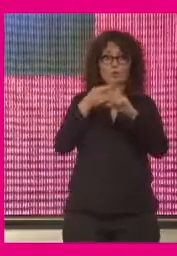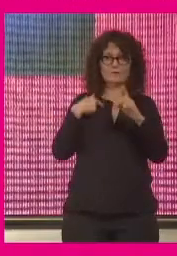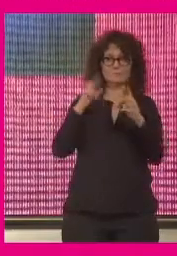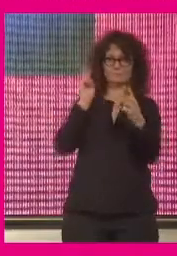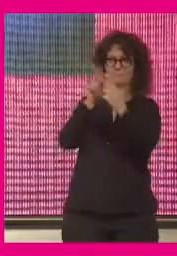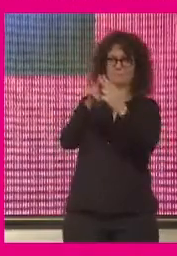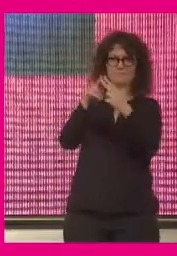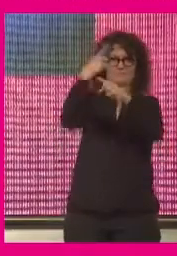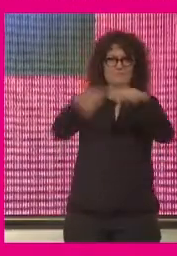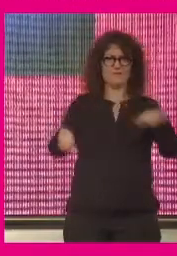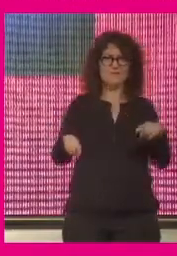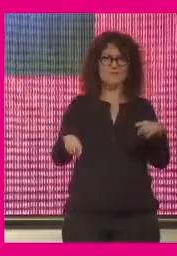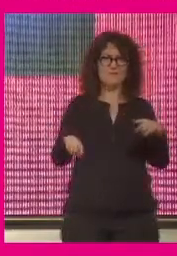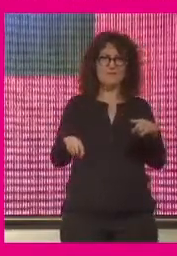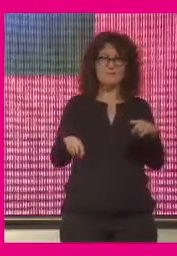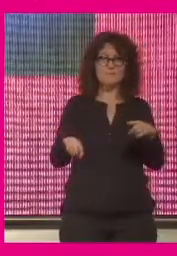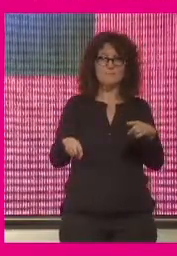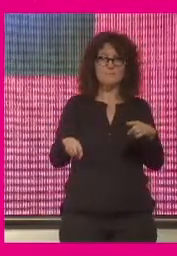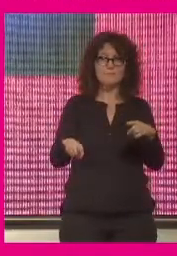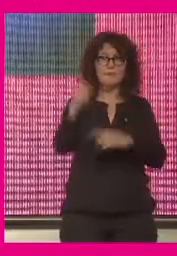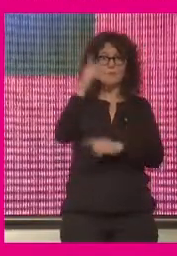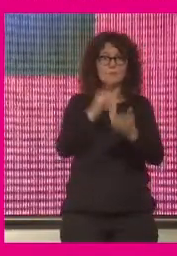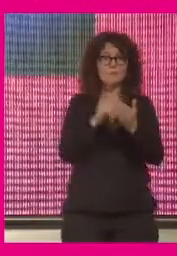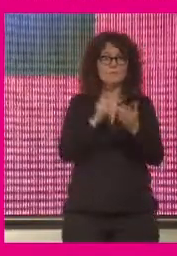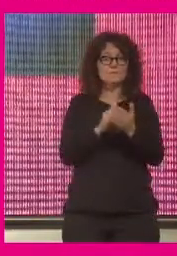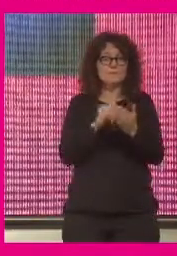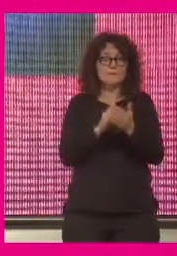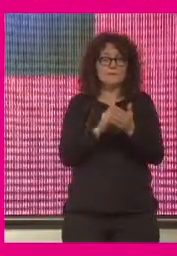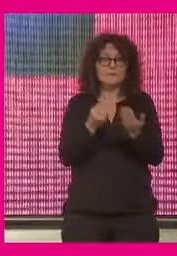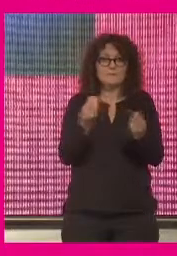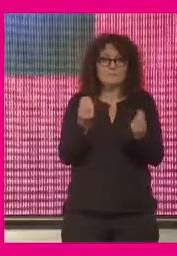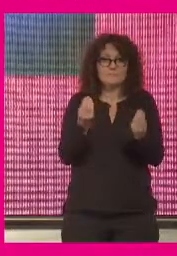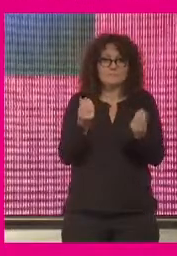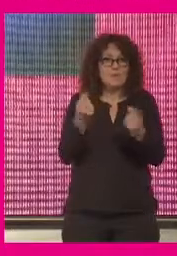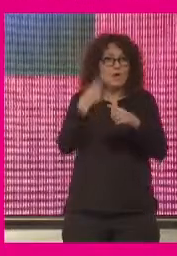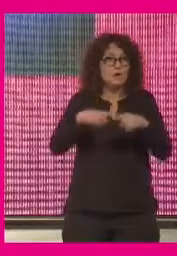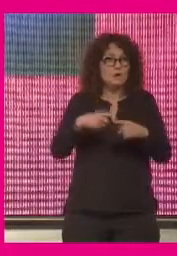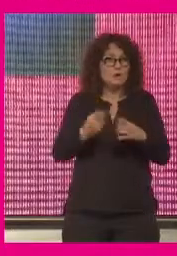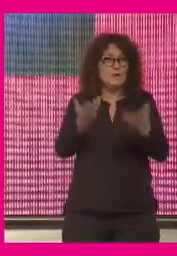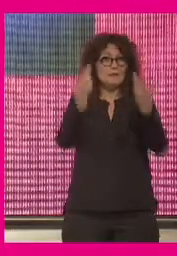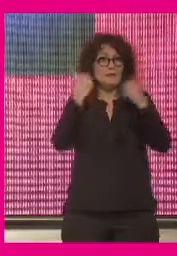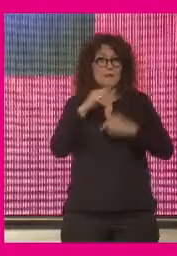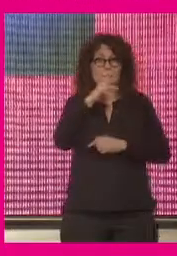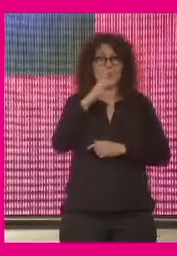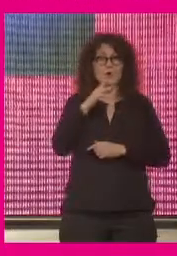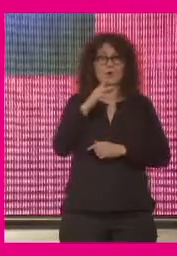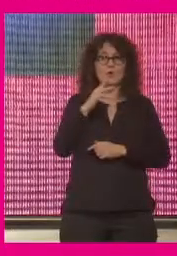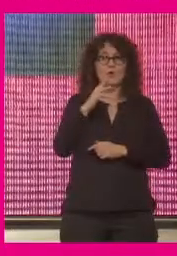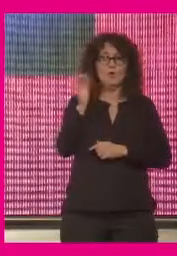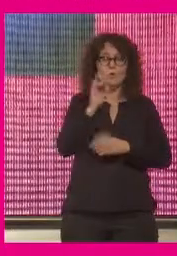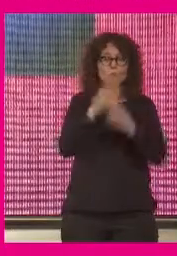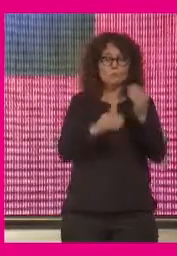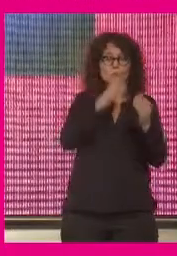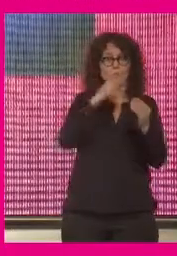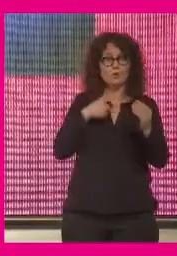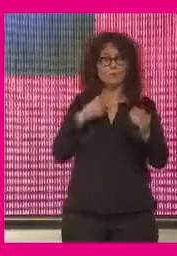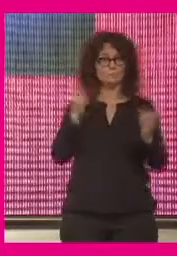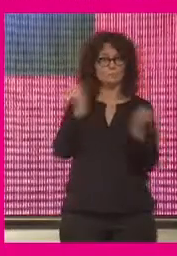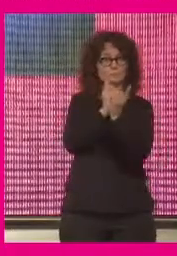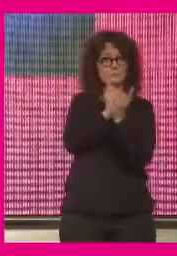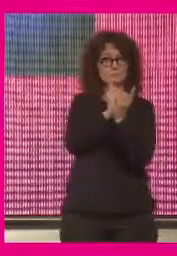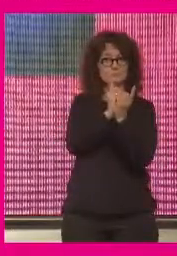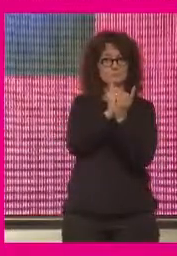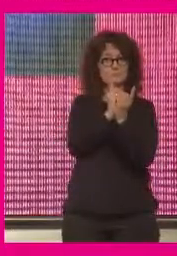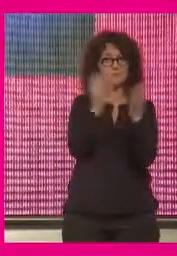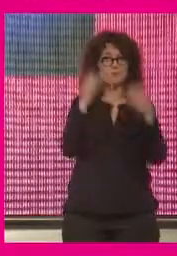igual y no sabéis la cantidad de a veces fricciones o cosas que se generan porque no has tenido la ocasión de generar simpatía y en un país donde